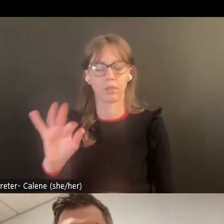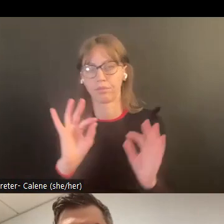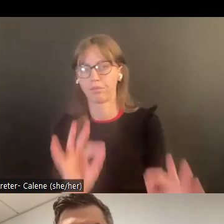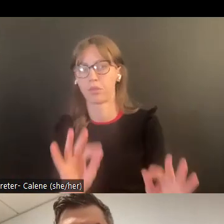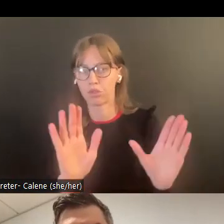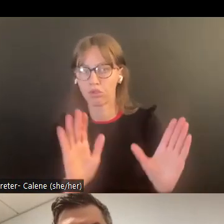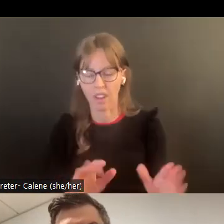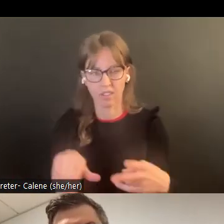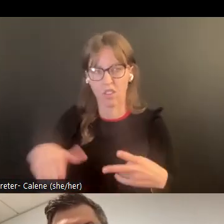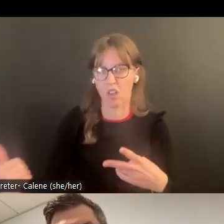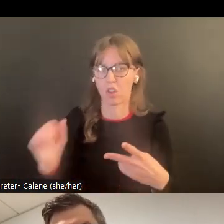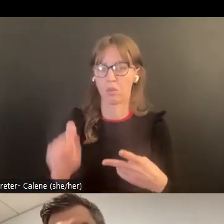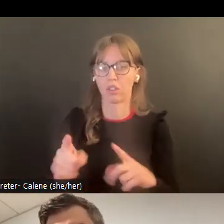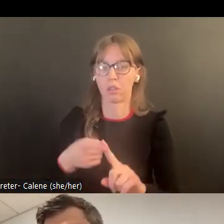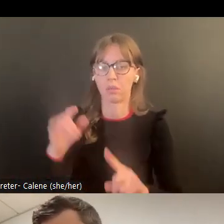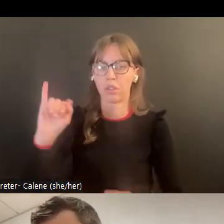Muy bien, entonces, otra pregunta.